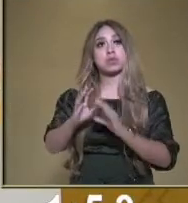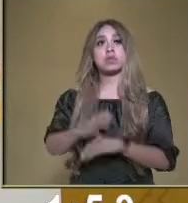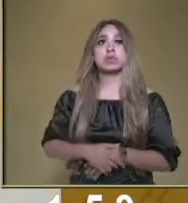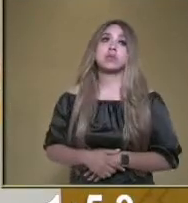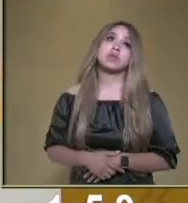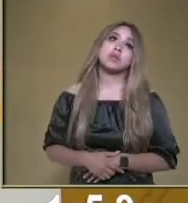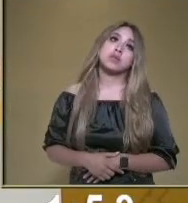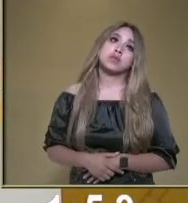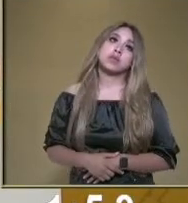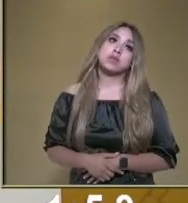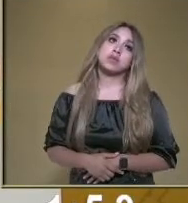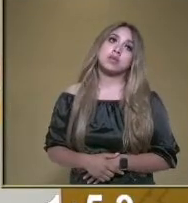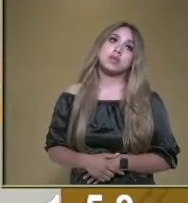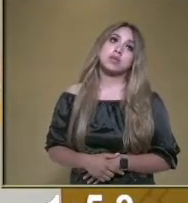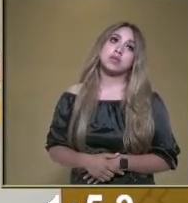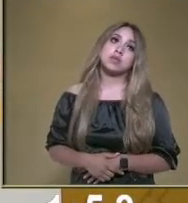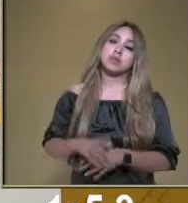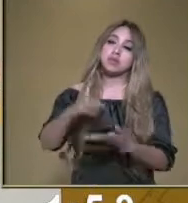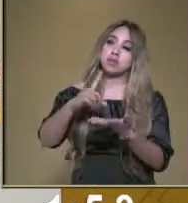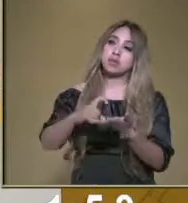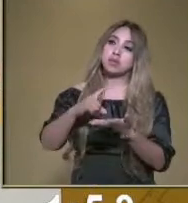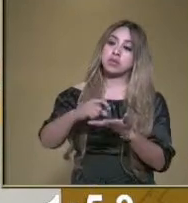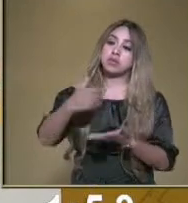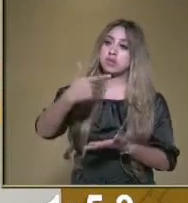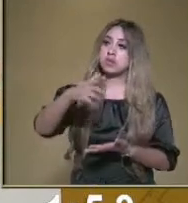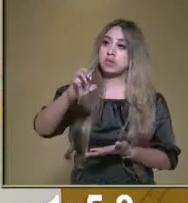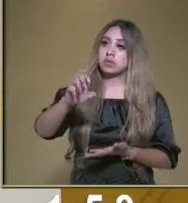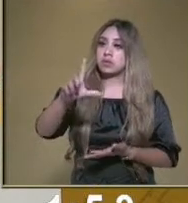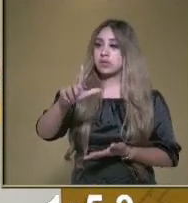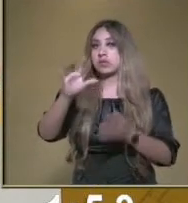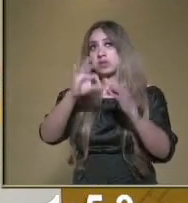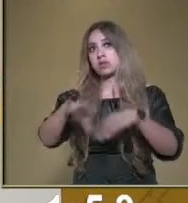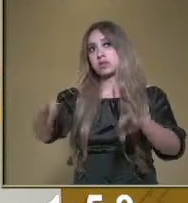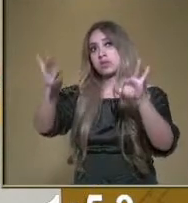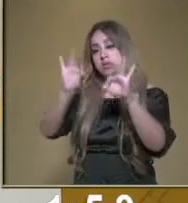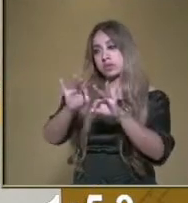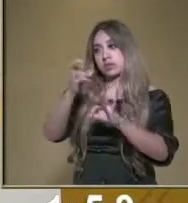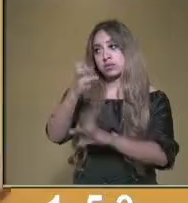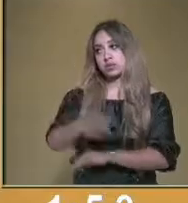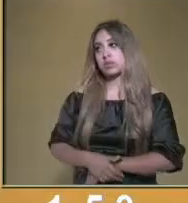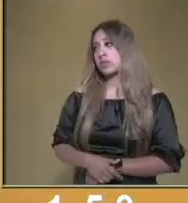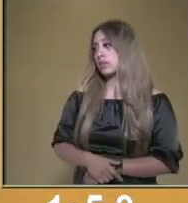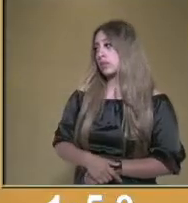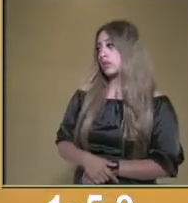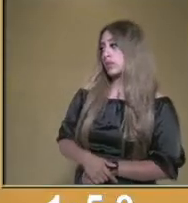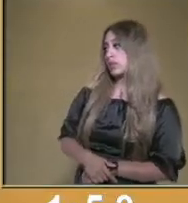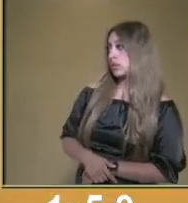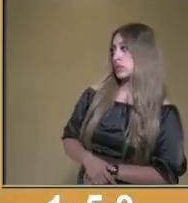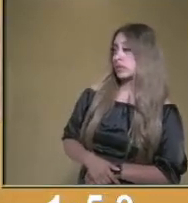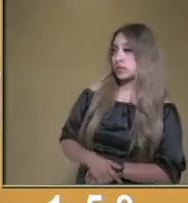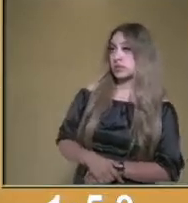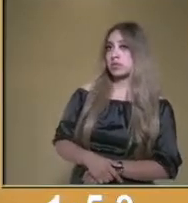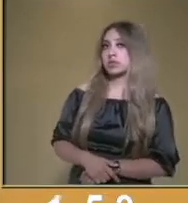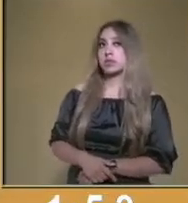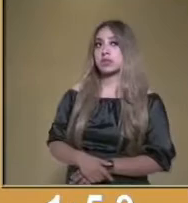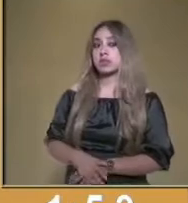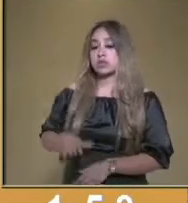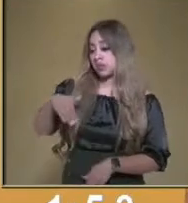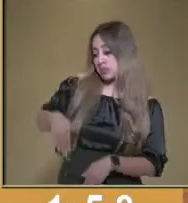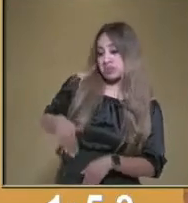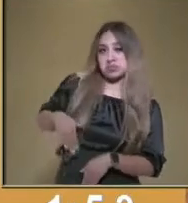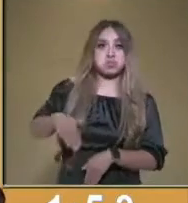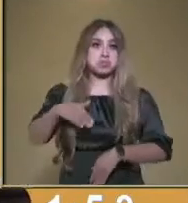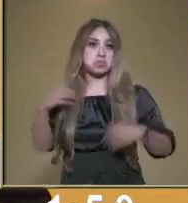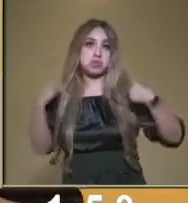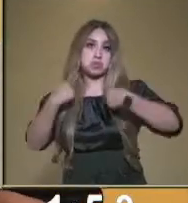cargar el gel, el gel antibacterial, es indispensable cargarlo en la bolsa del pantalón, en nuestra bolsa, en nuestra mochila,